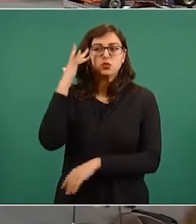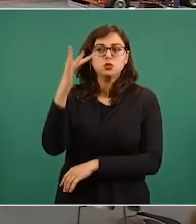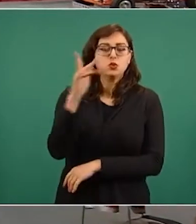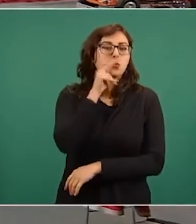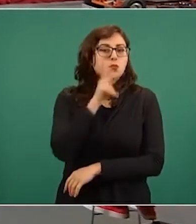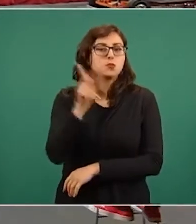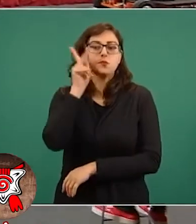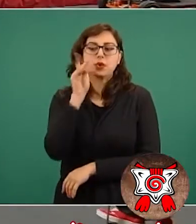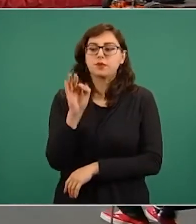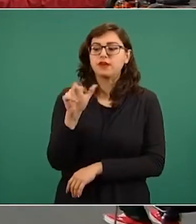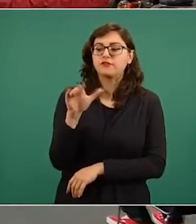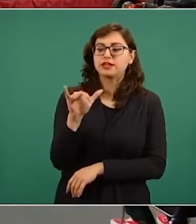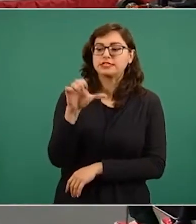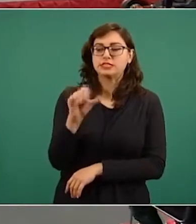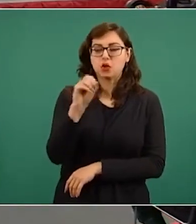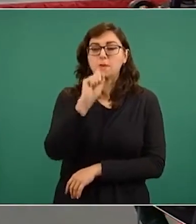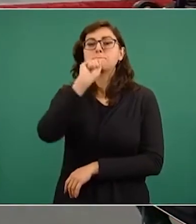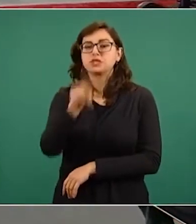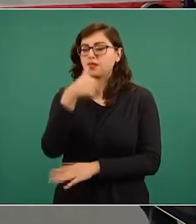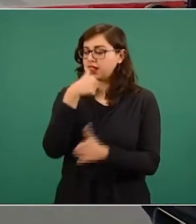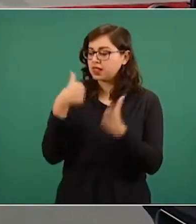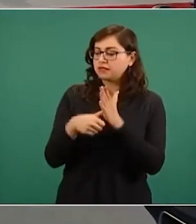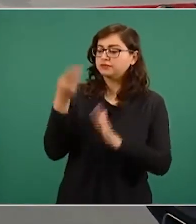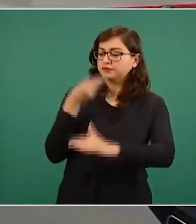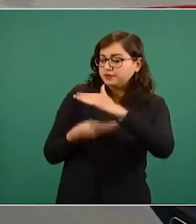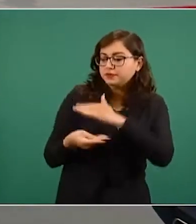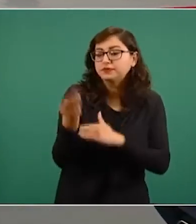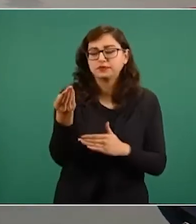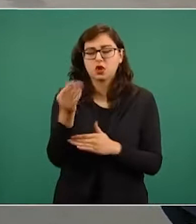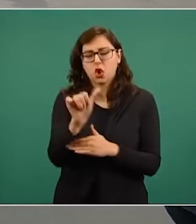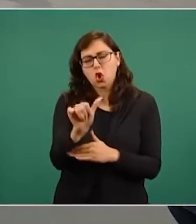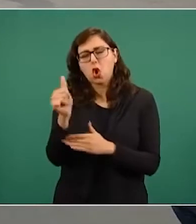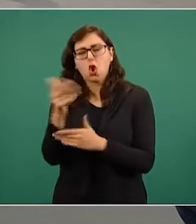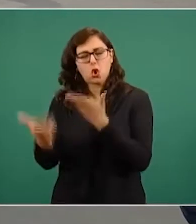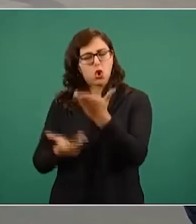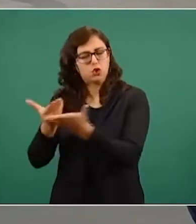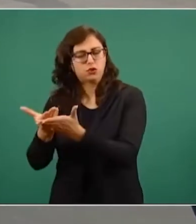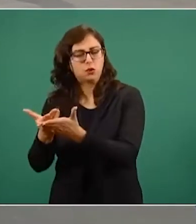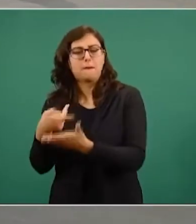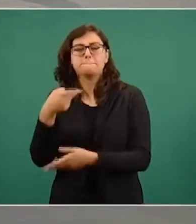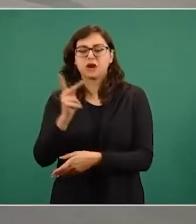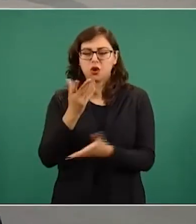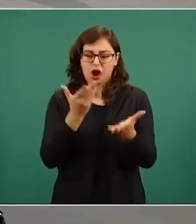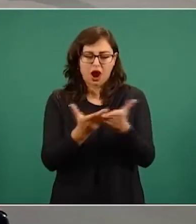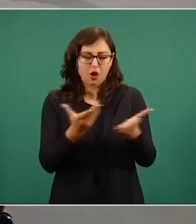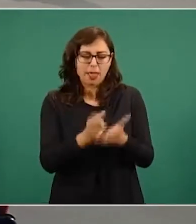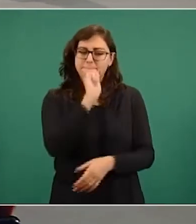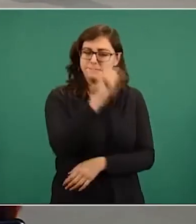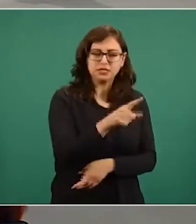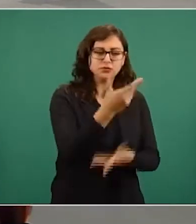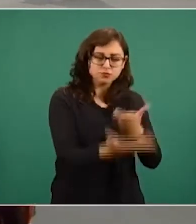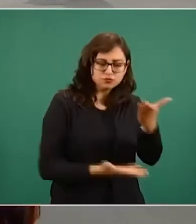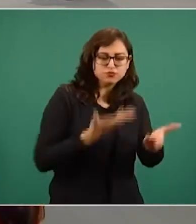aunque con otro fundamento, expongo a usted, Majestad, el siguiente